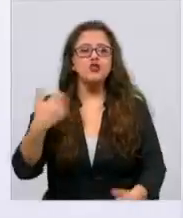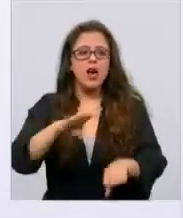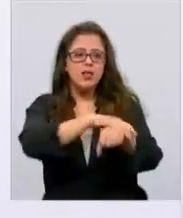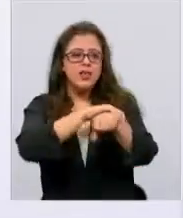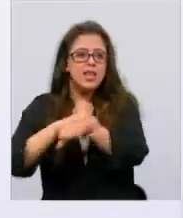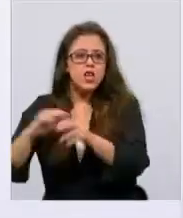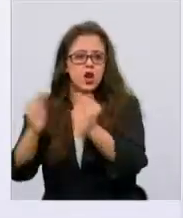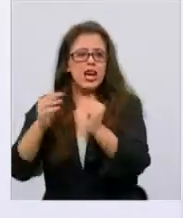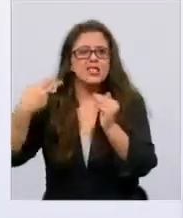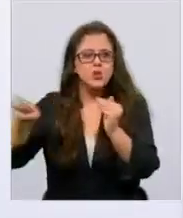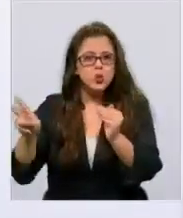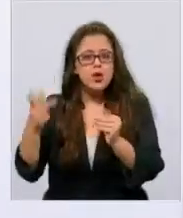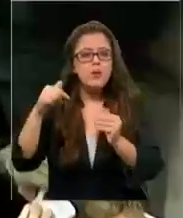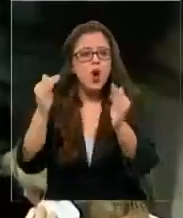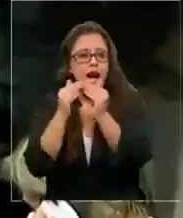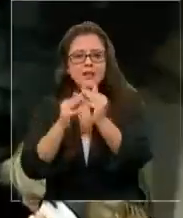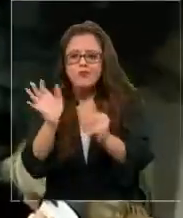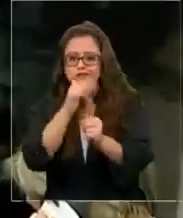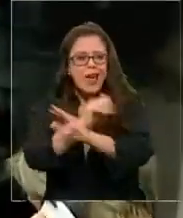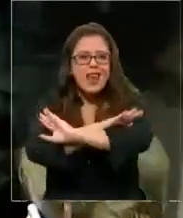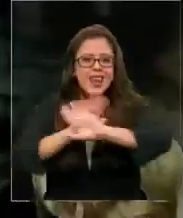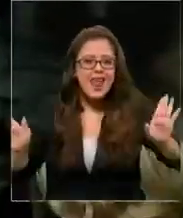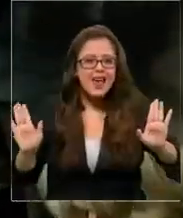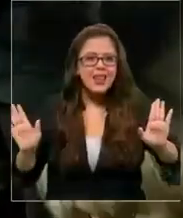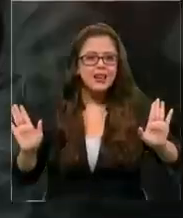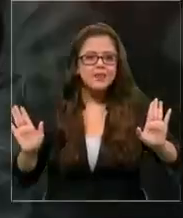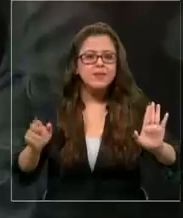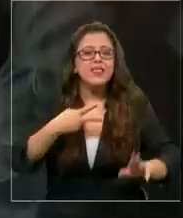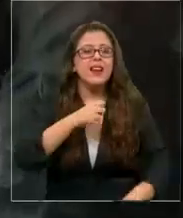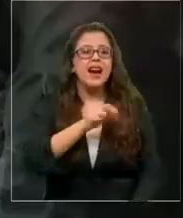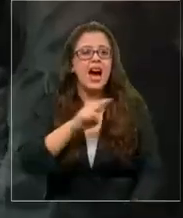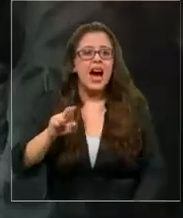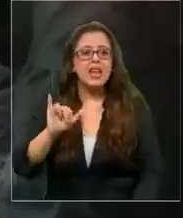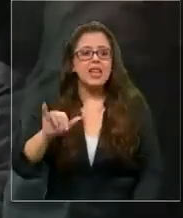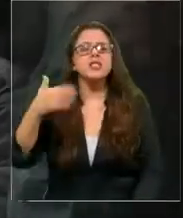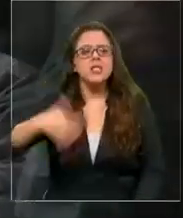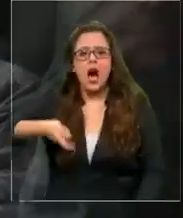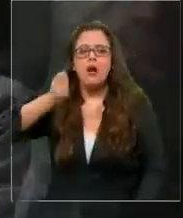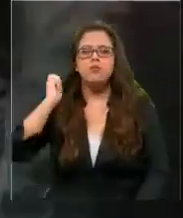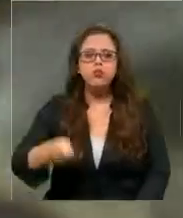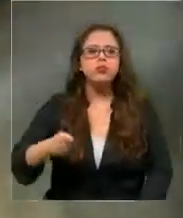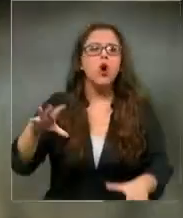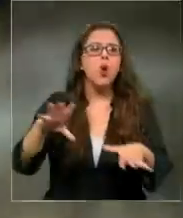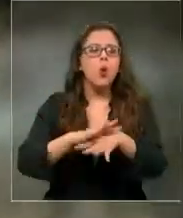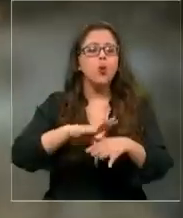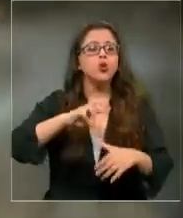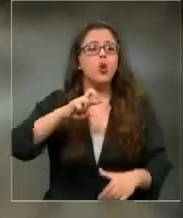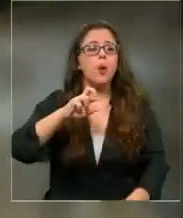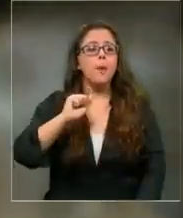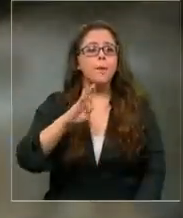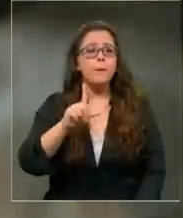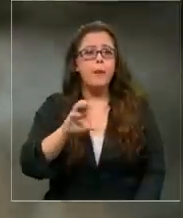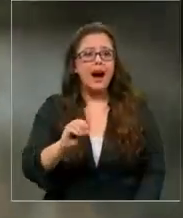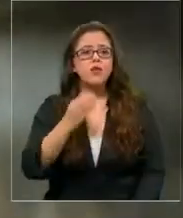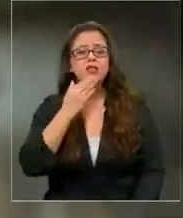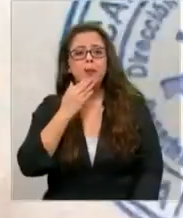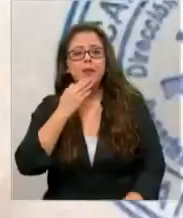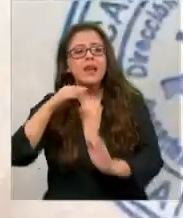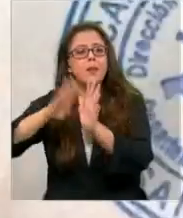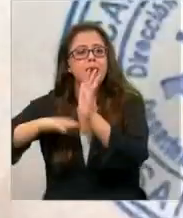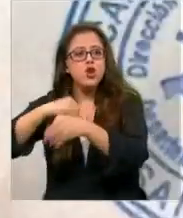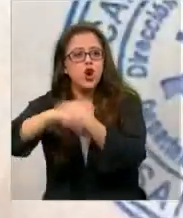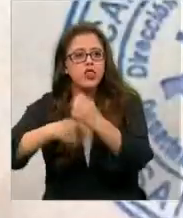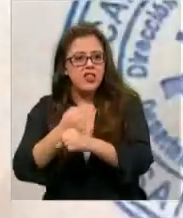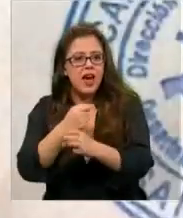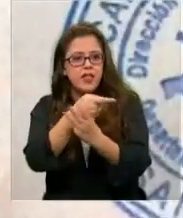domicilio, en su casa no se encontró nada. Harry Prado fue formalizado junto a Pablo Soto y al menor autor de los disparos.